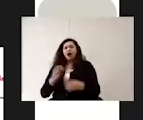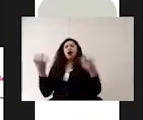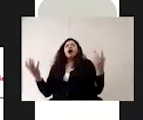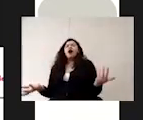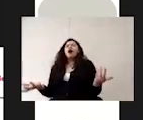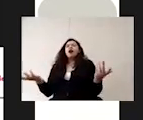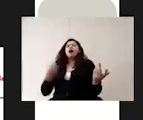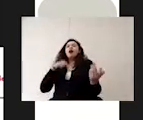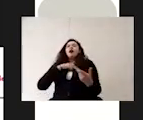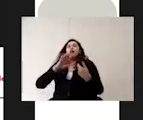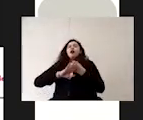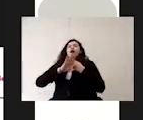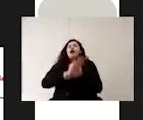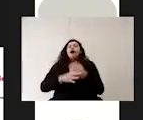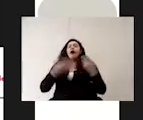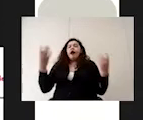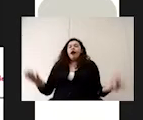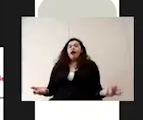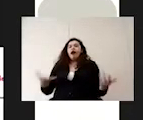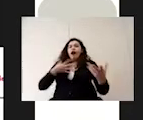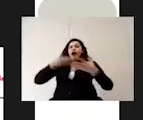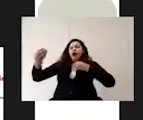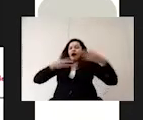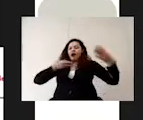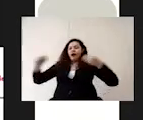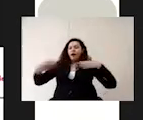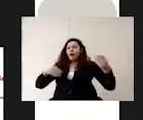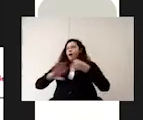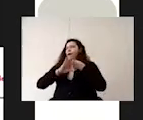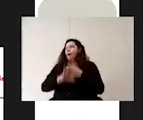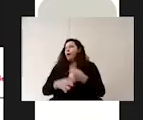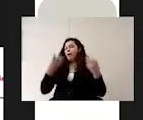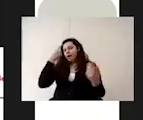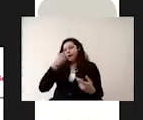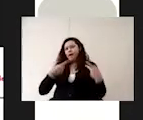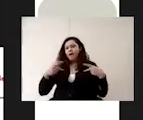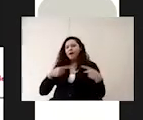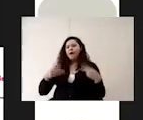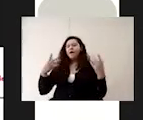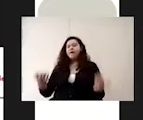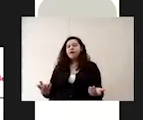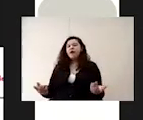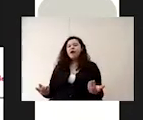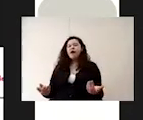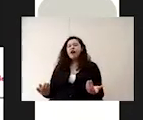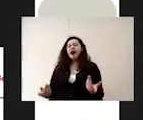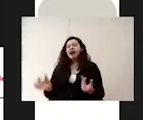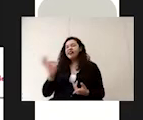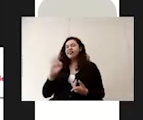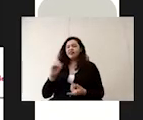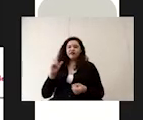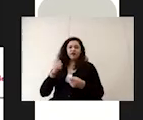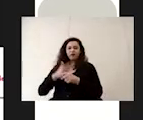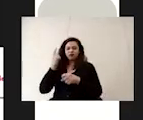prevenir el contagio para las personas que lleguen a detectar con algún signo o